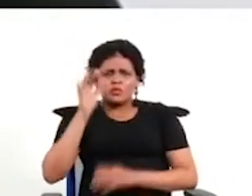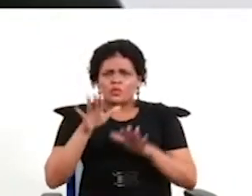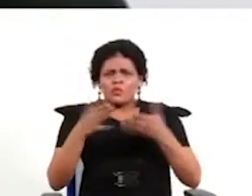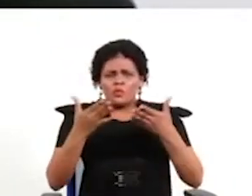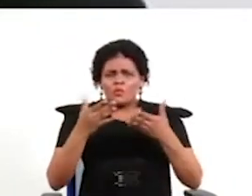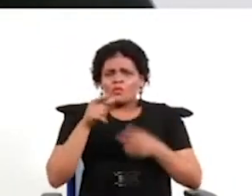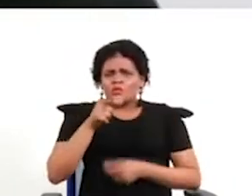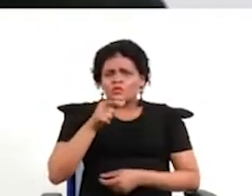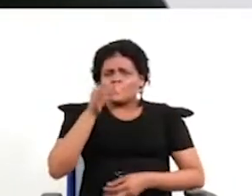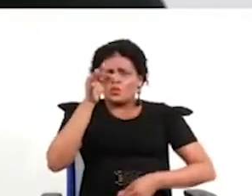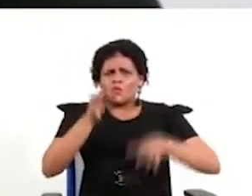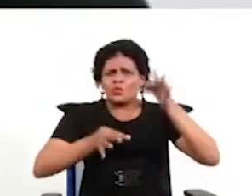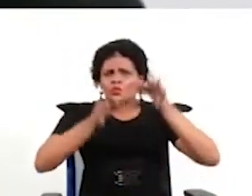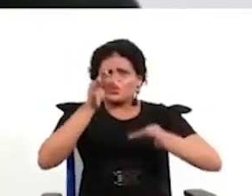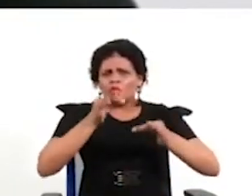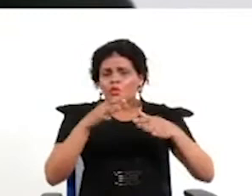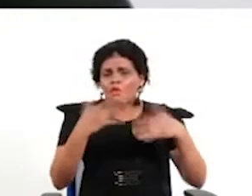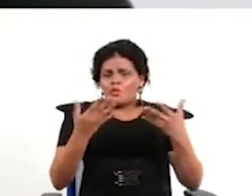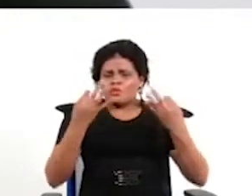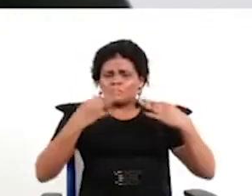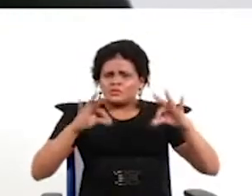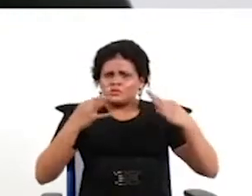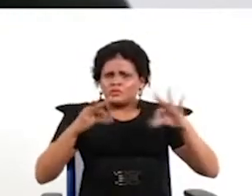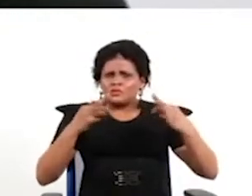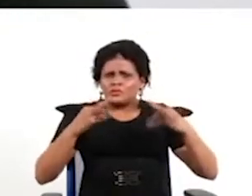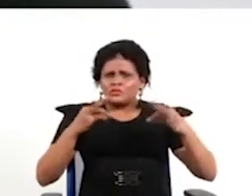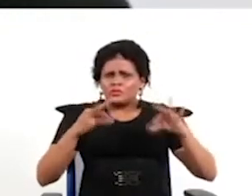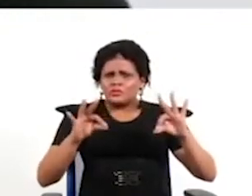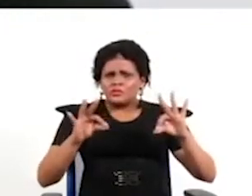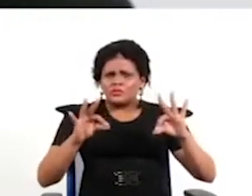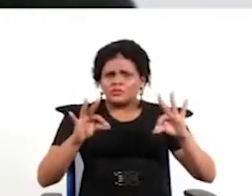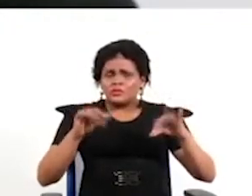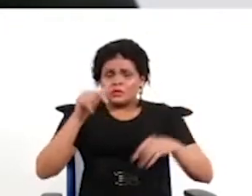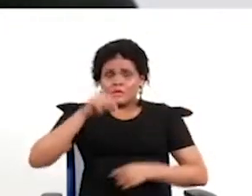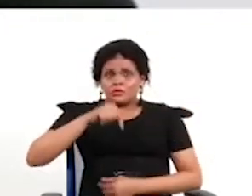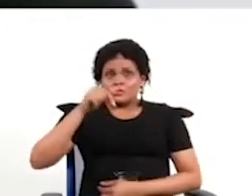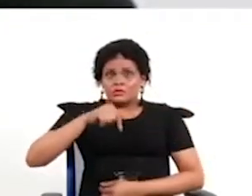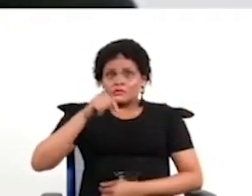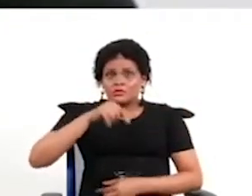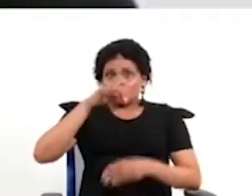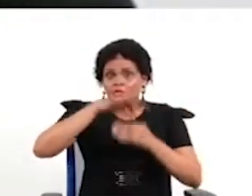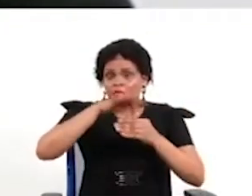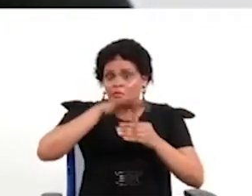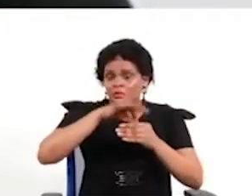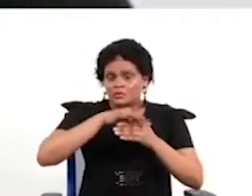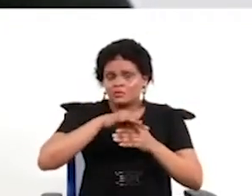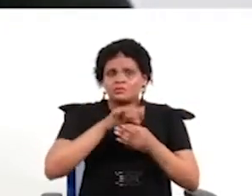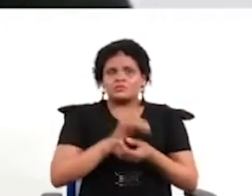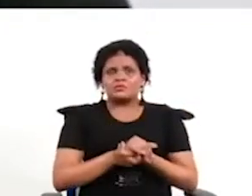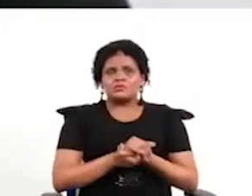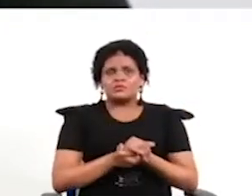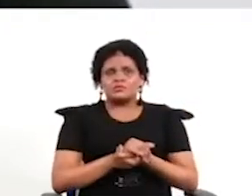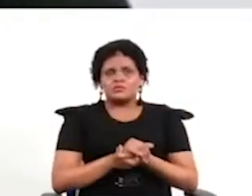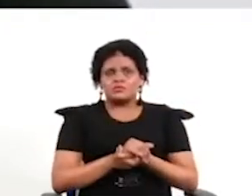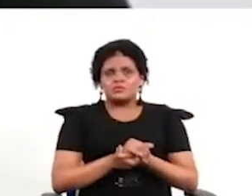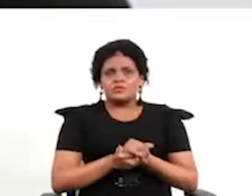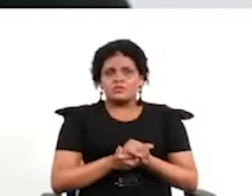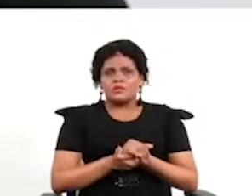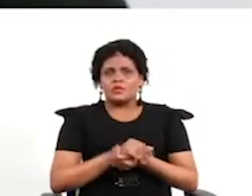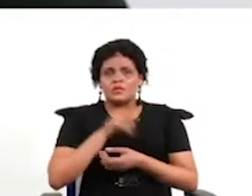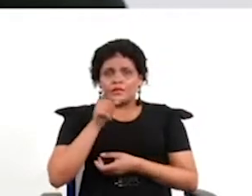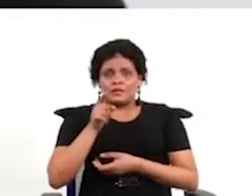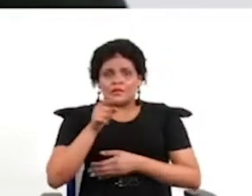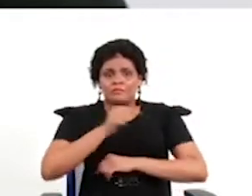jurídicos. Traigo a colación sobre todo nuestra experiencia actual en el Tribunal Electoral de Panamá con la convocatoria de la